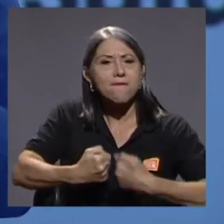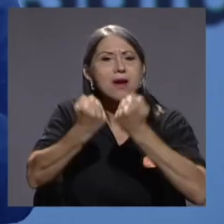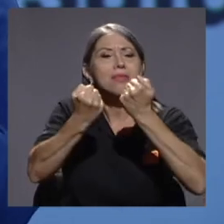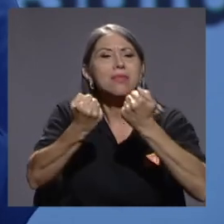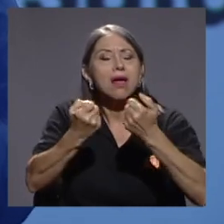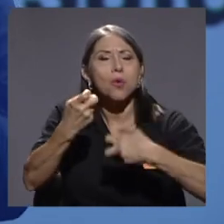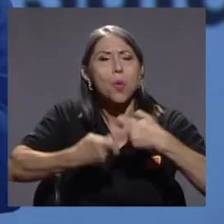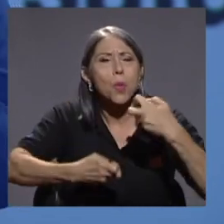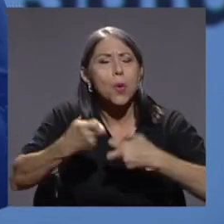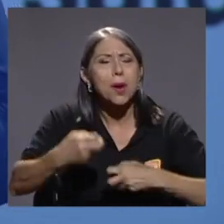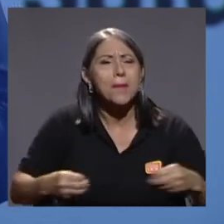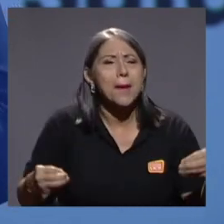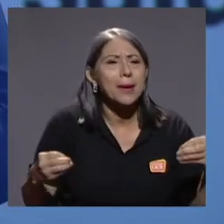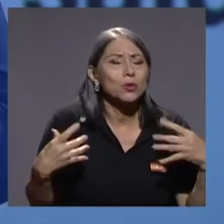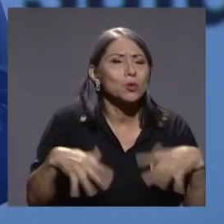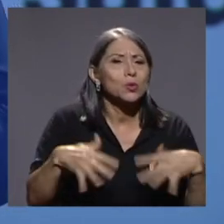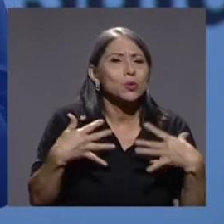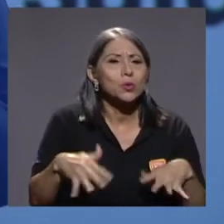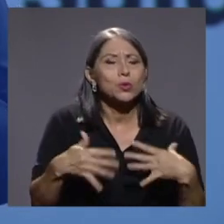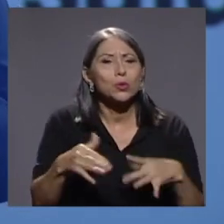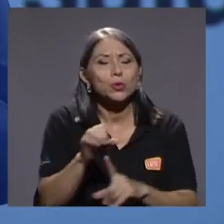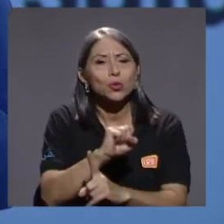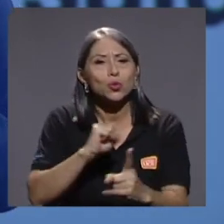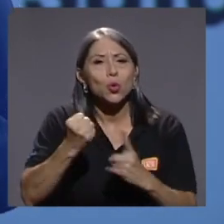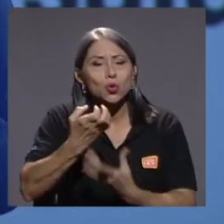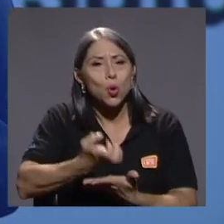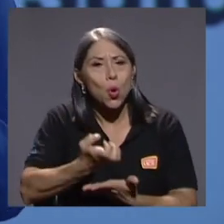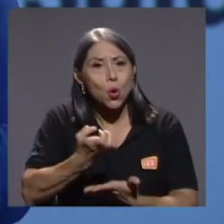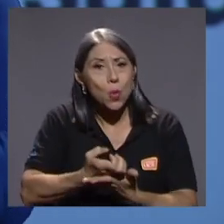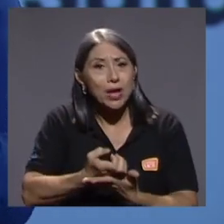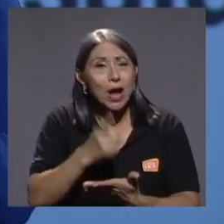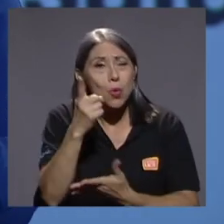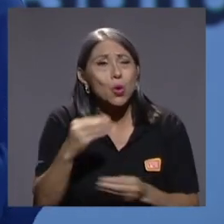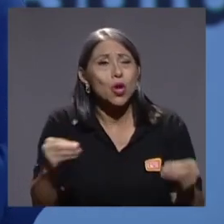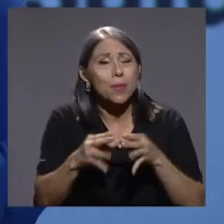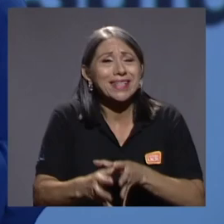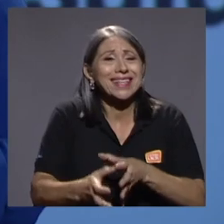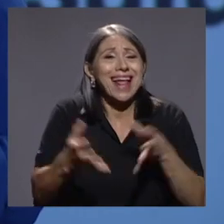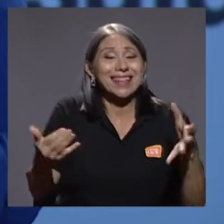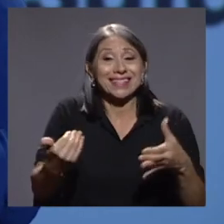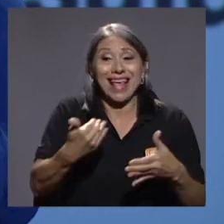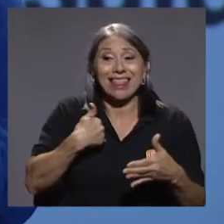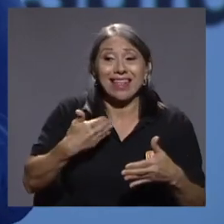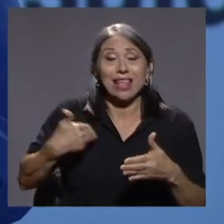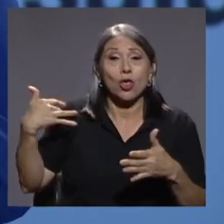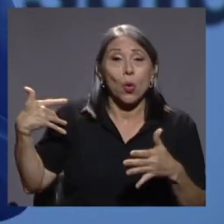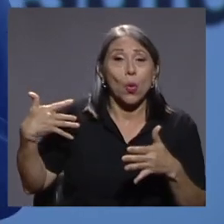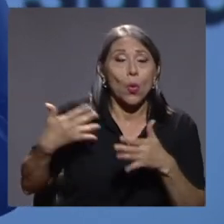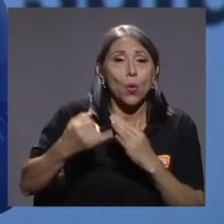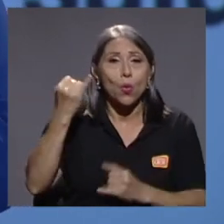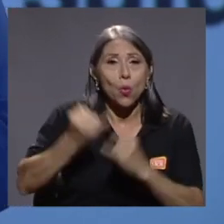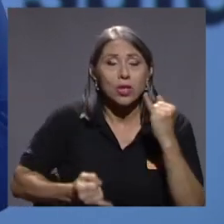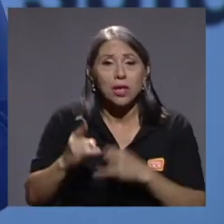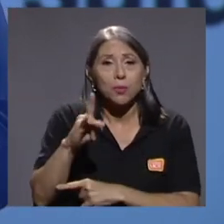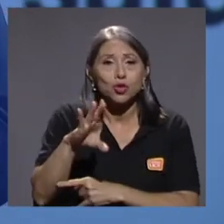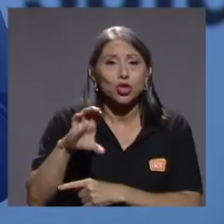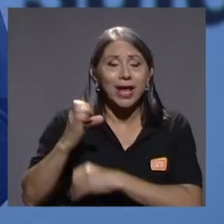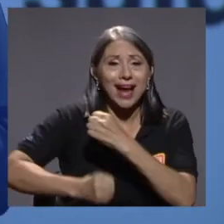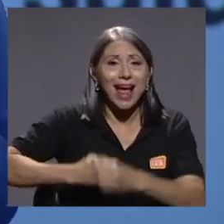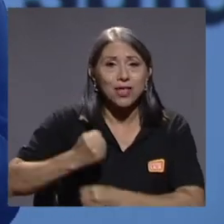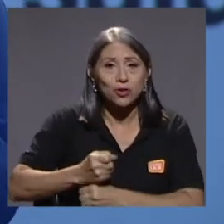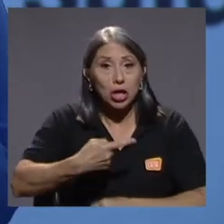socioeconómicos que ha tenido en los últimos 100 años. ¿Que hemos manejado bien la salud?